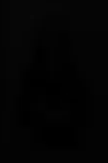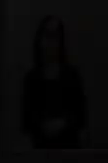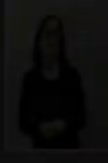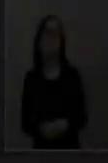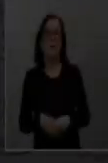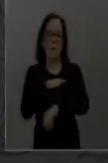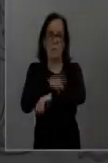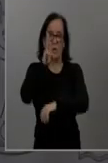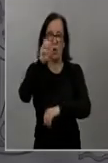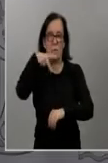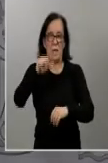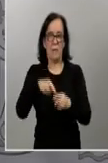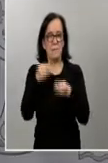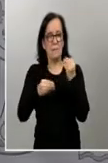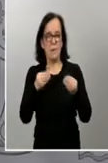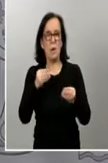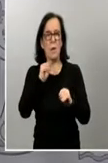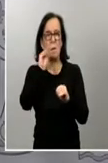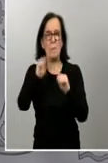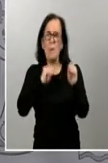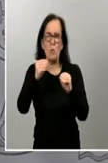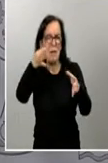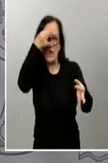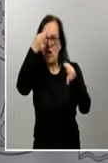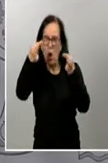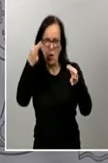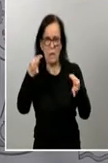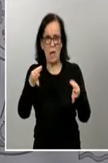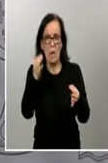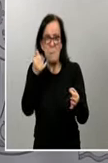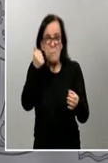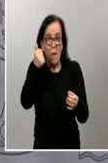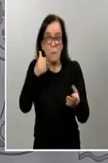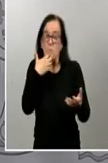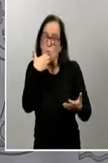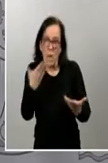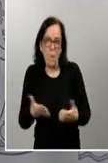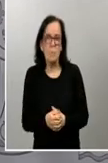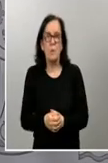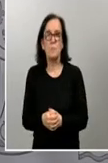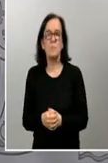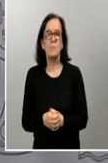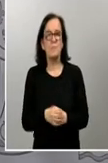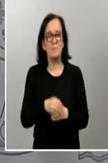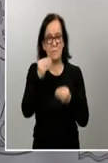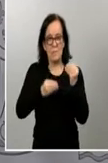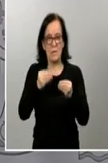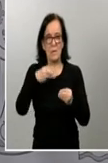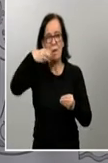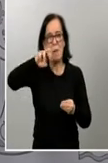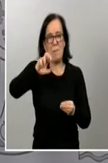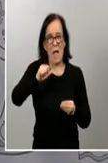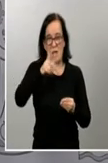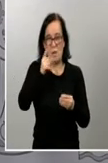Su intervención suscita muchas preguntas muy concretas, muy localizadas, como por ejemplo la que formula la mar de